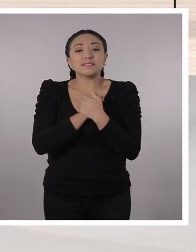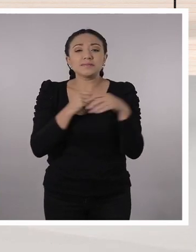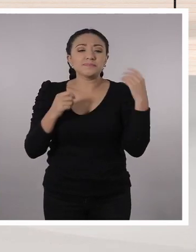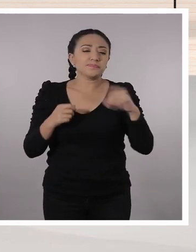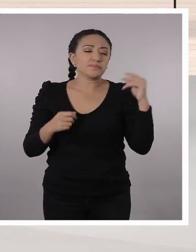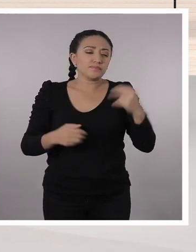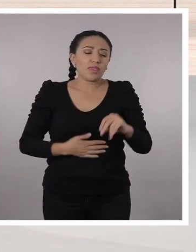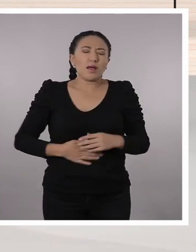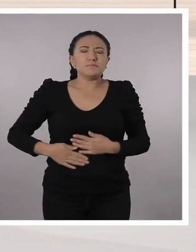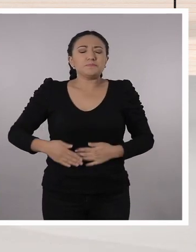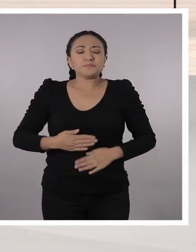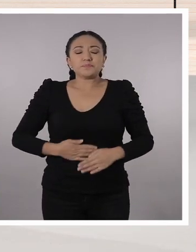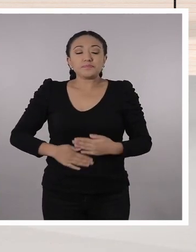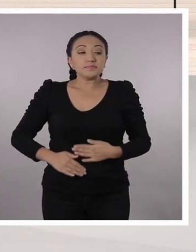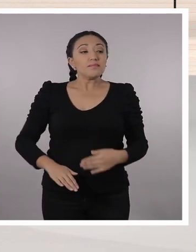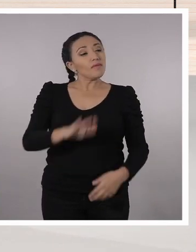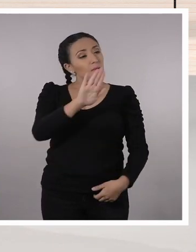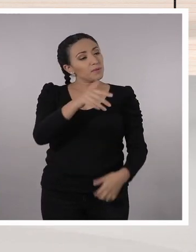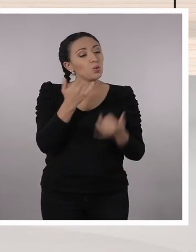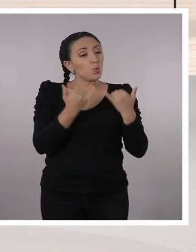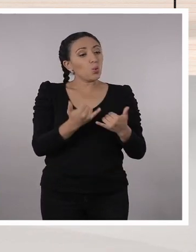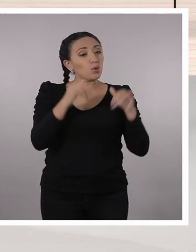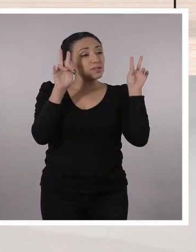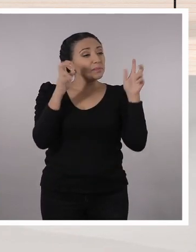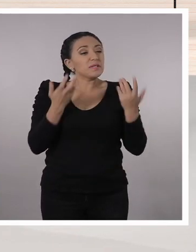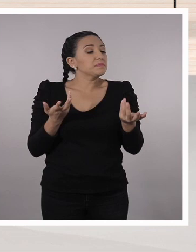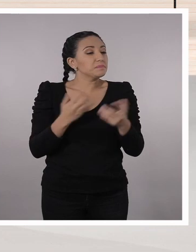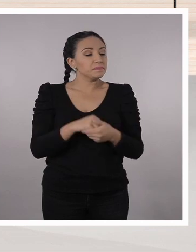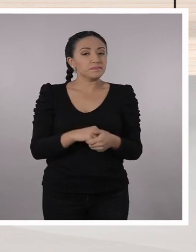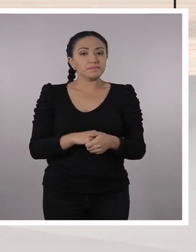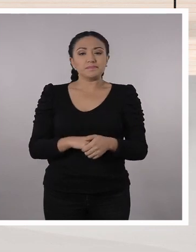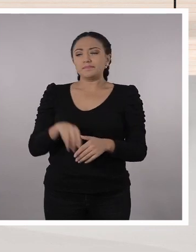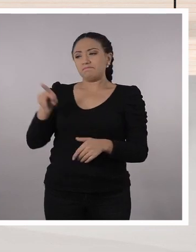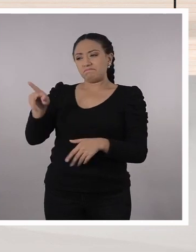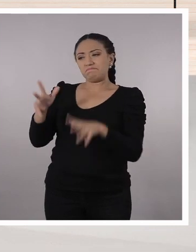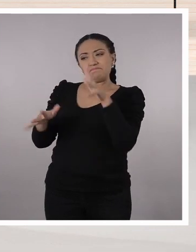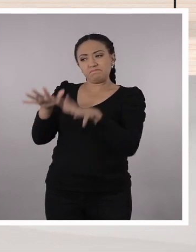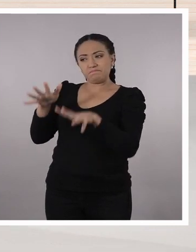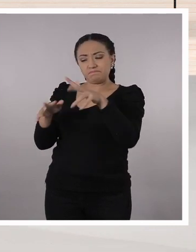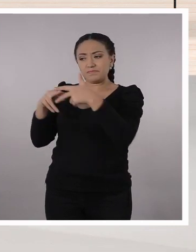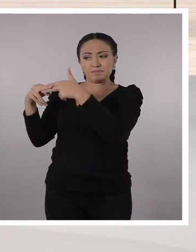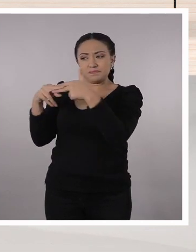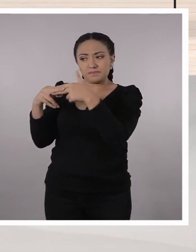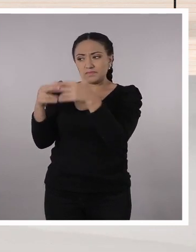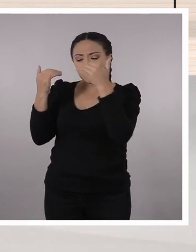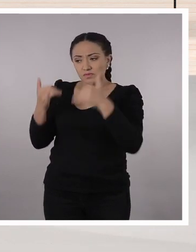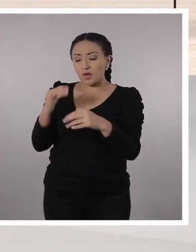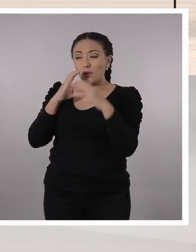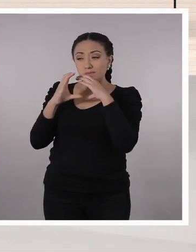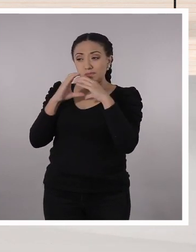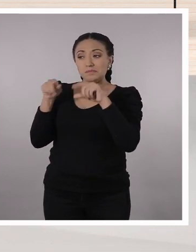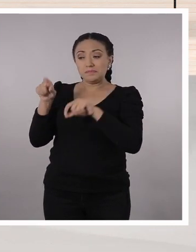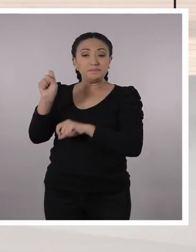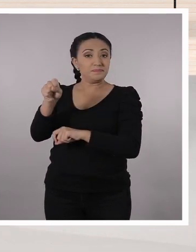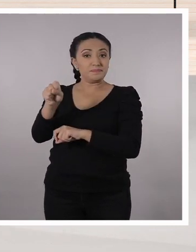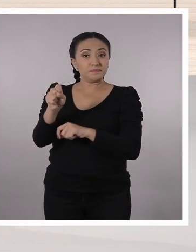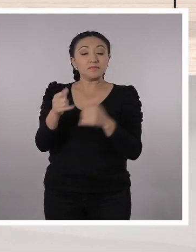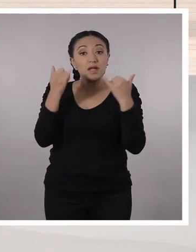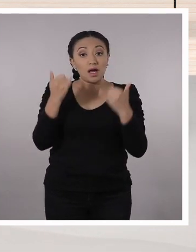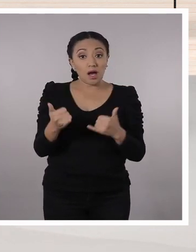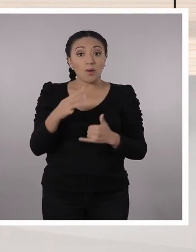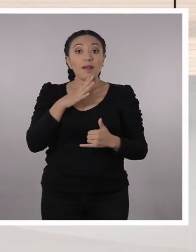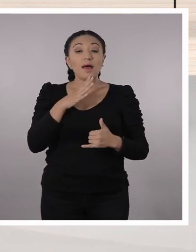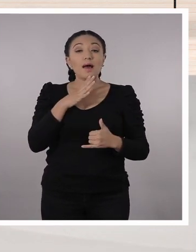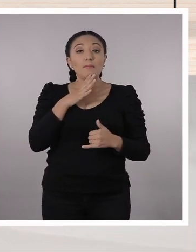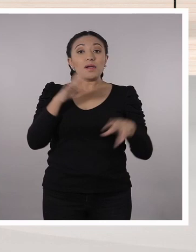hablemos de comida, ¿sí? Y cuénteme, profe, ¿qué vamos a tener en la clase de hoy? Bueno, un poquito podemos relacionar con lo que estás hablando ahora porque hoy